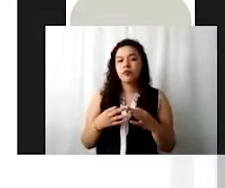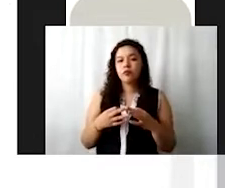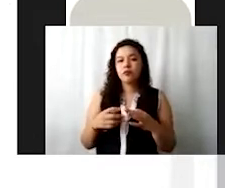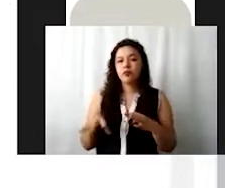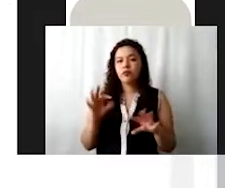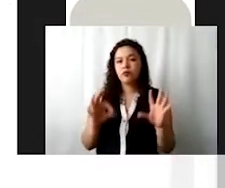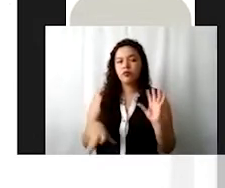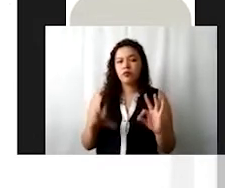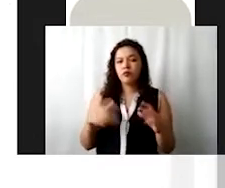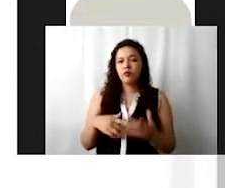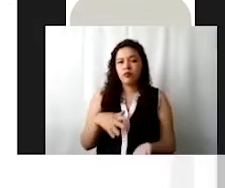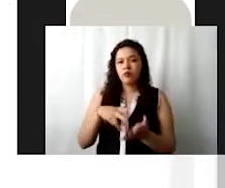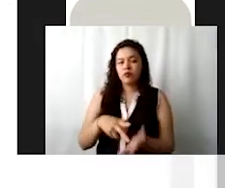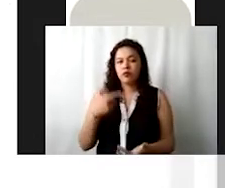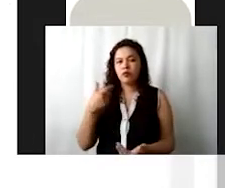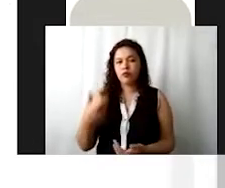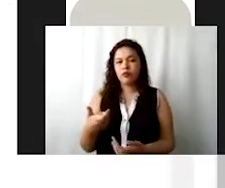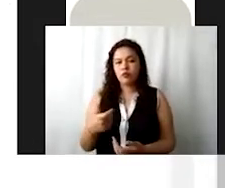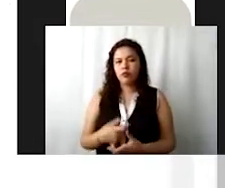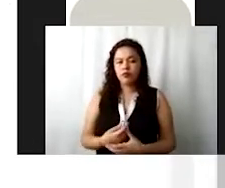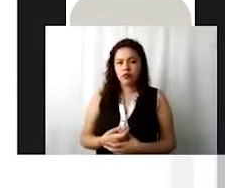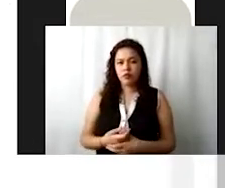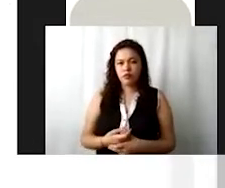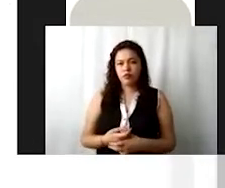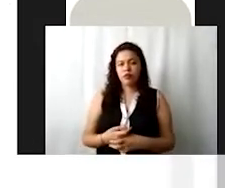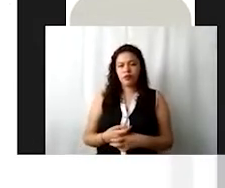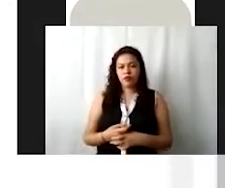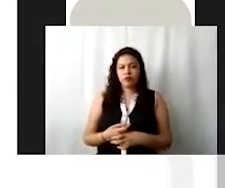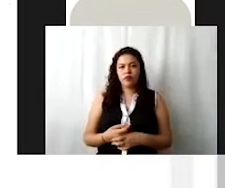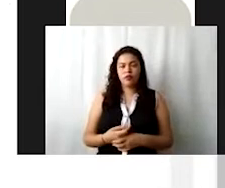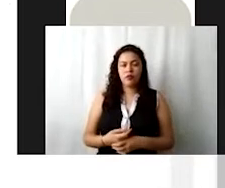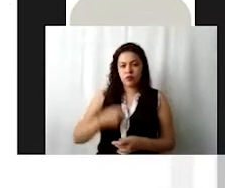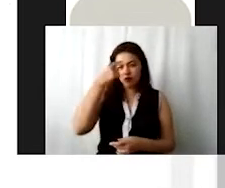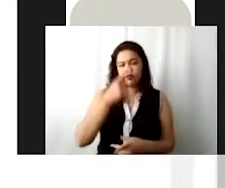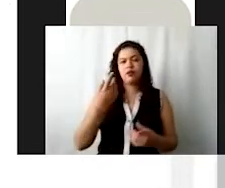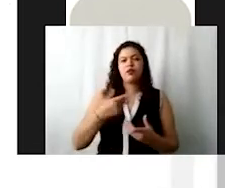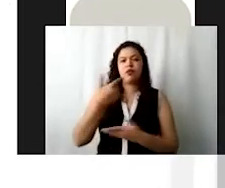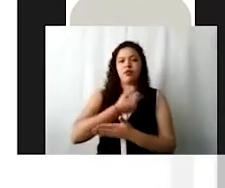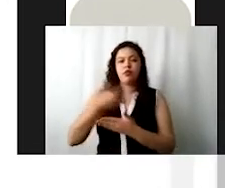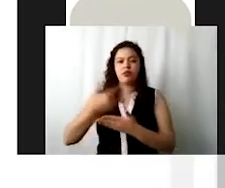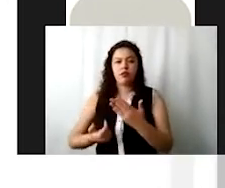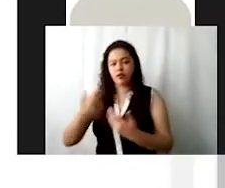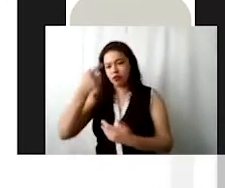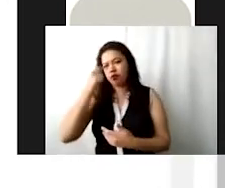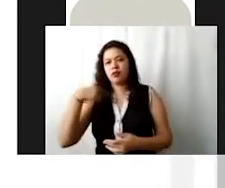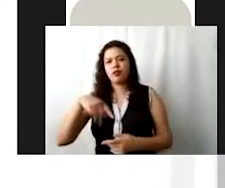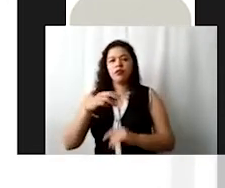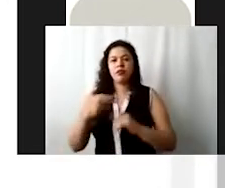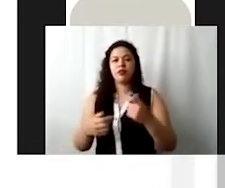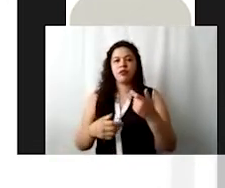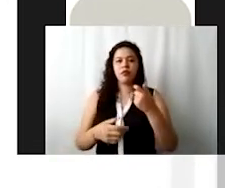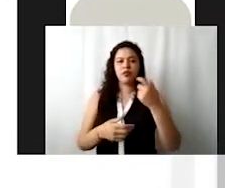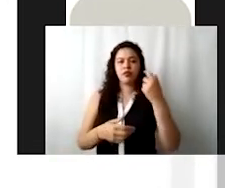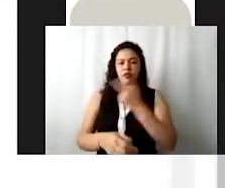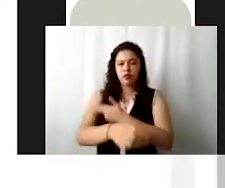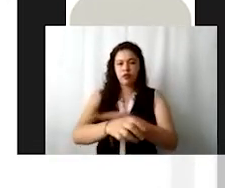opción de ayudas económicas. ¿Por qué? Porque con esto se van a abrir las cuentas para que ustedes puedan registrar el presupuesto